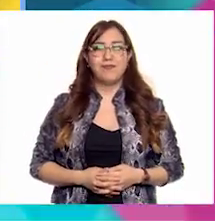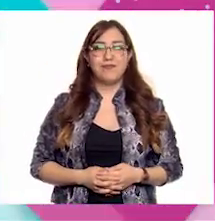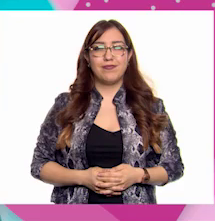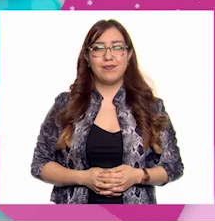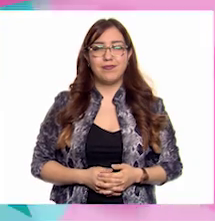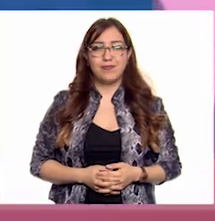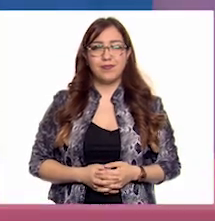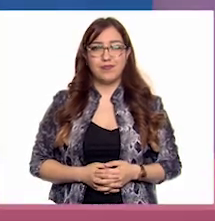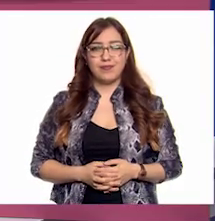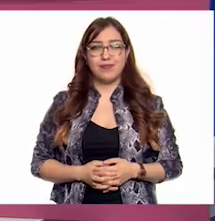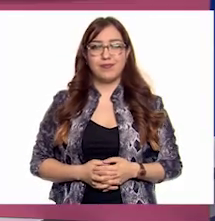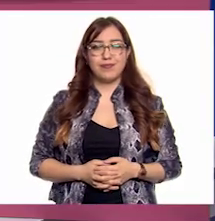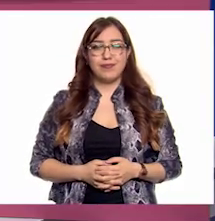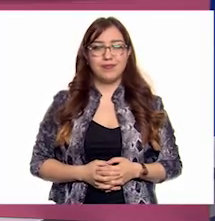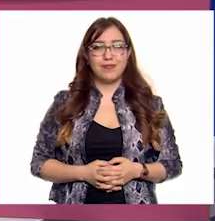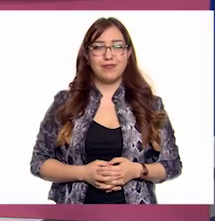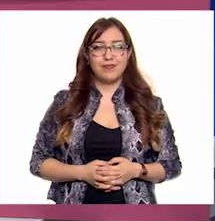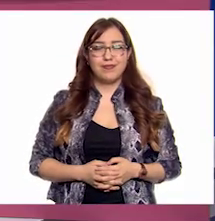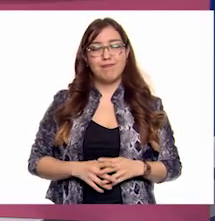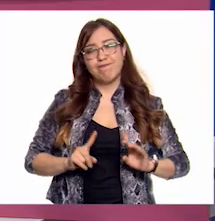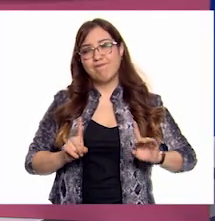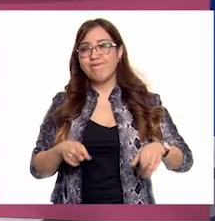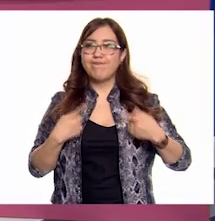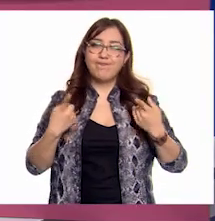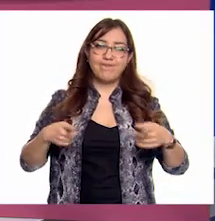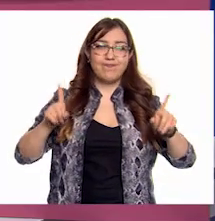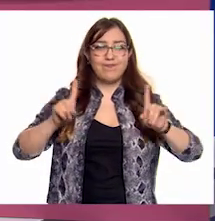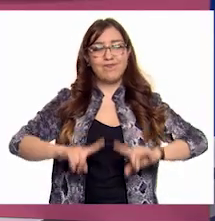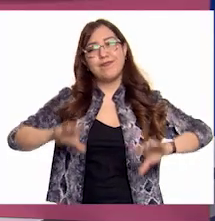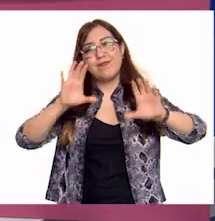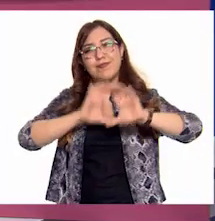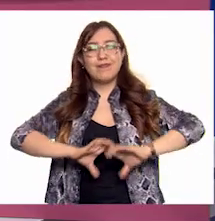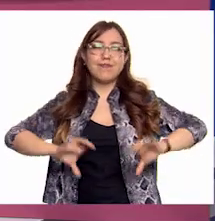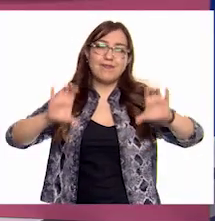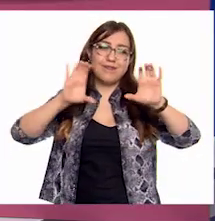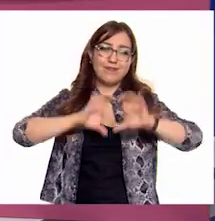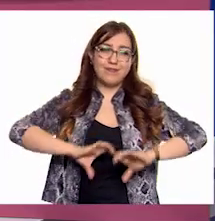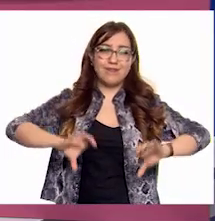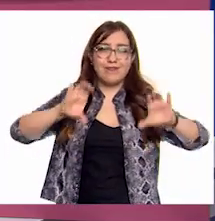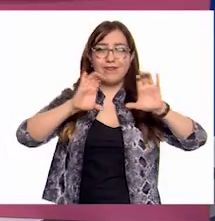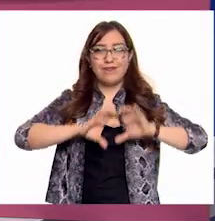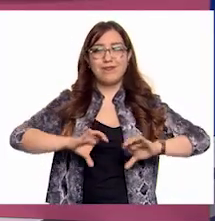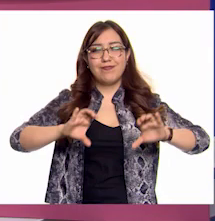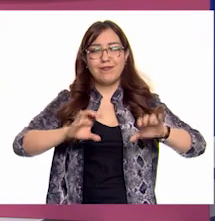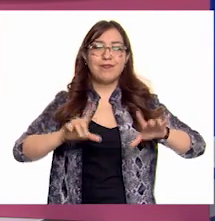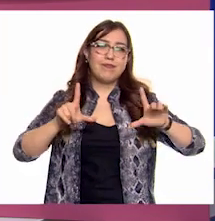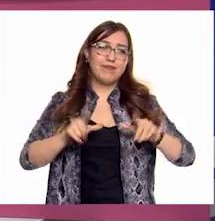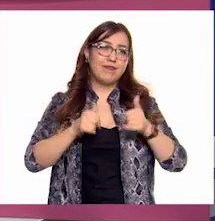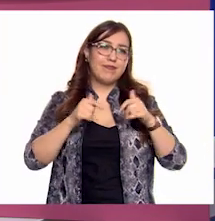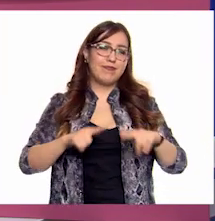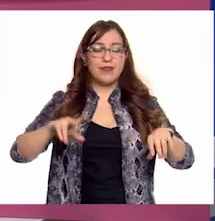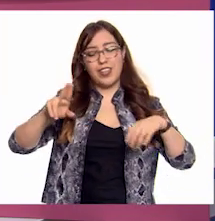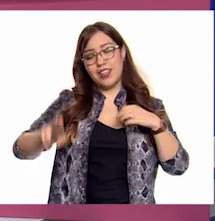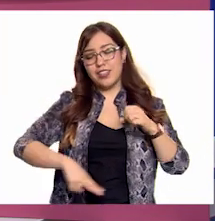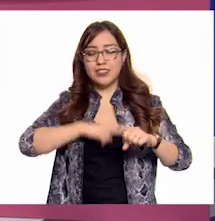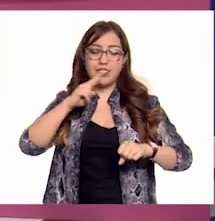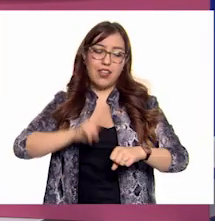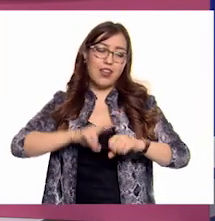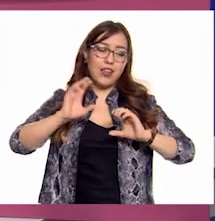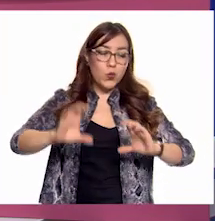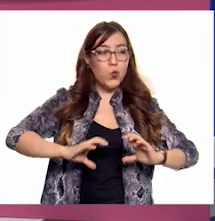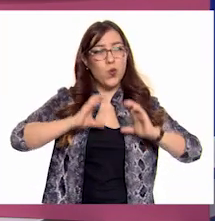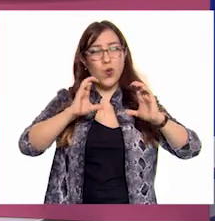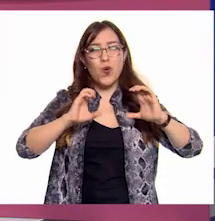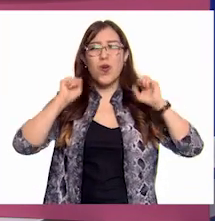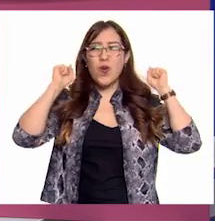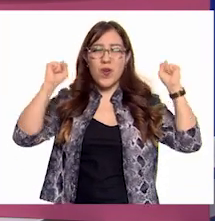Chicos y grandes, cumpliremos la misión La naturaleza